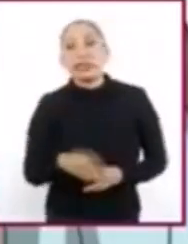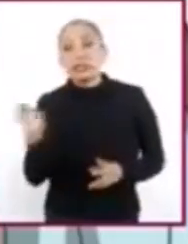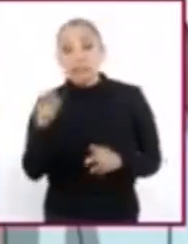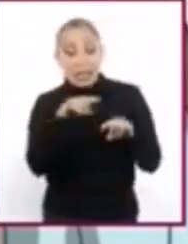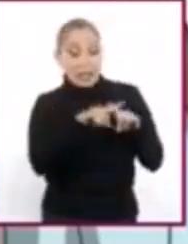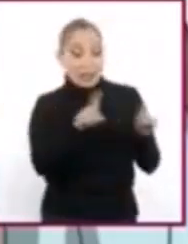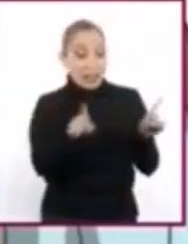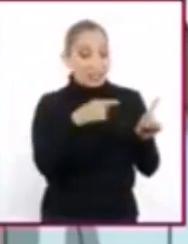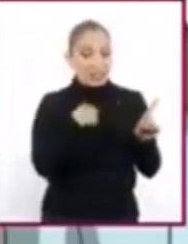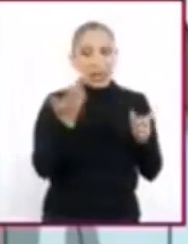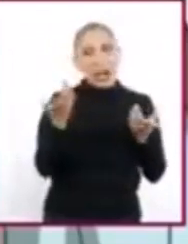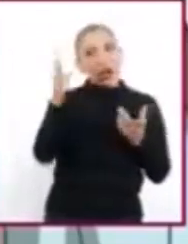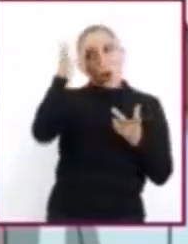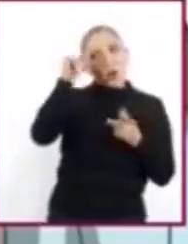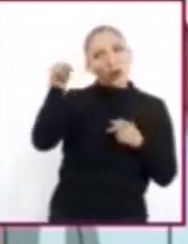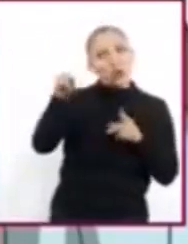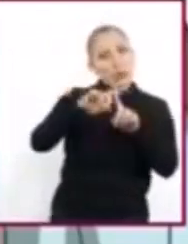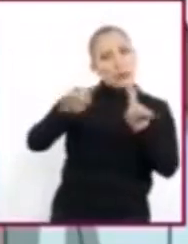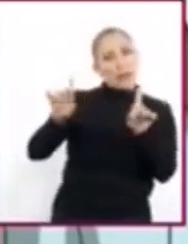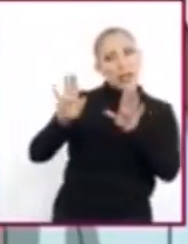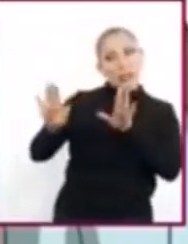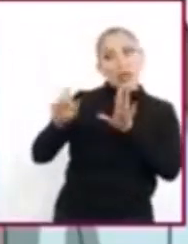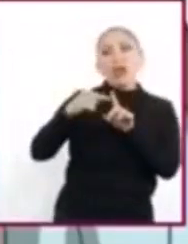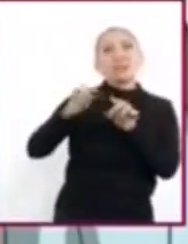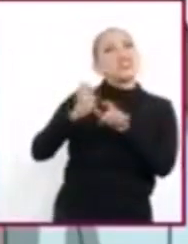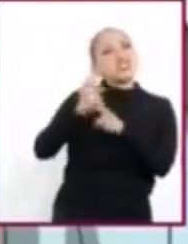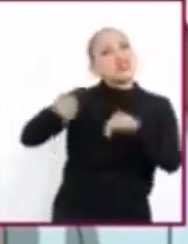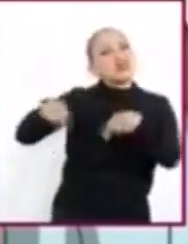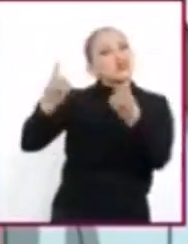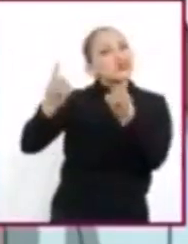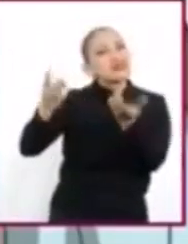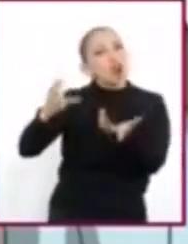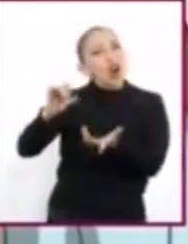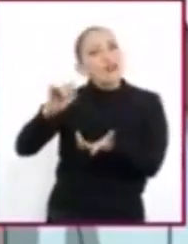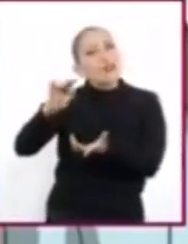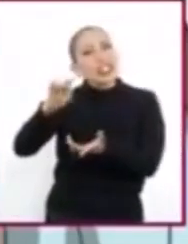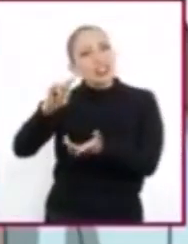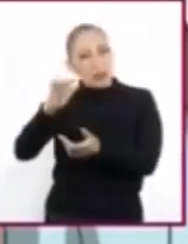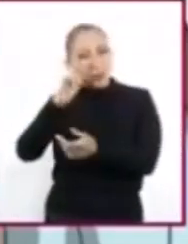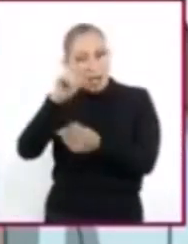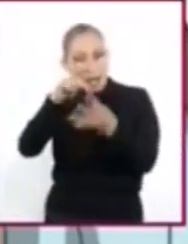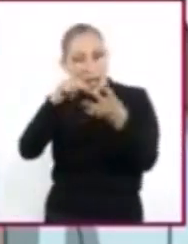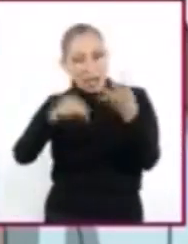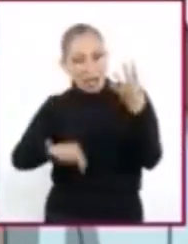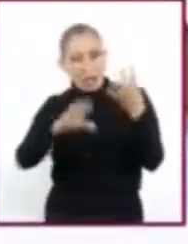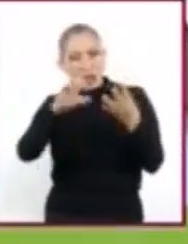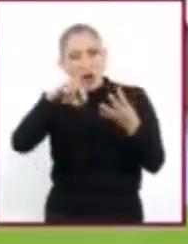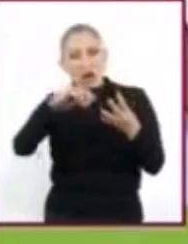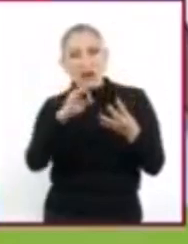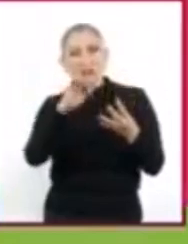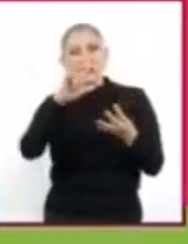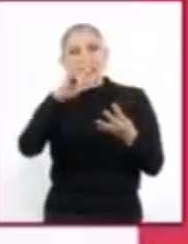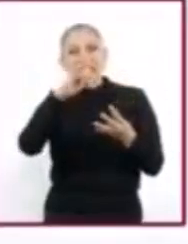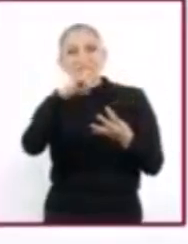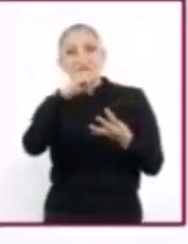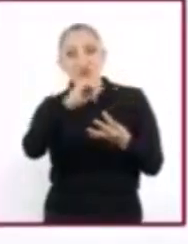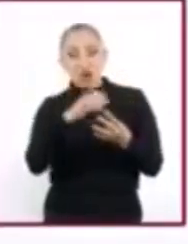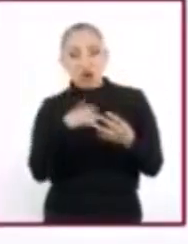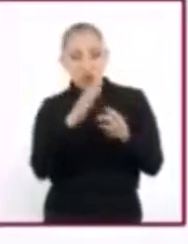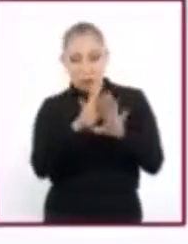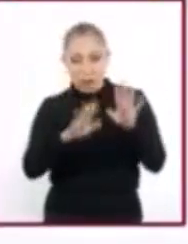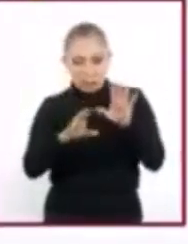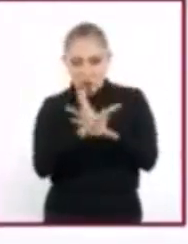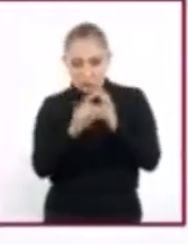diferencia no es suficiente, entonces, ¿por qué surgen los conflictos? Analicemos los elementos del conflicto. Los elementos